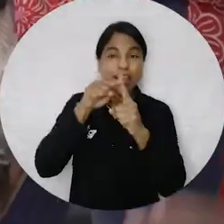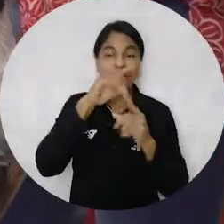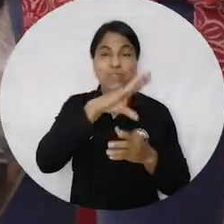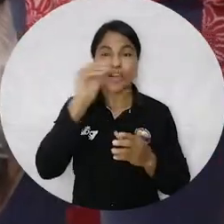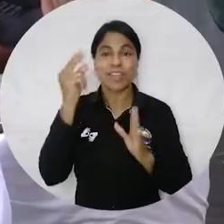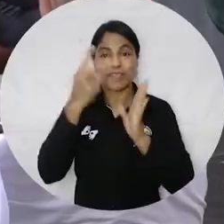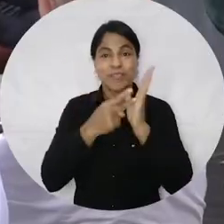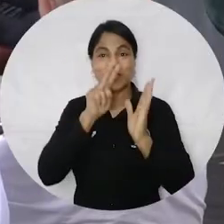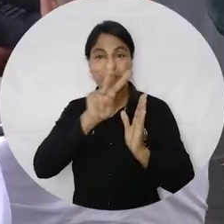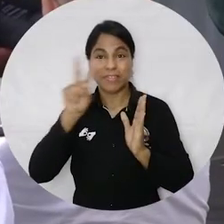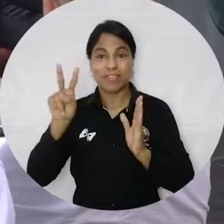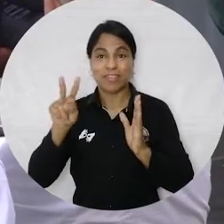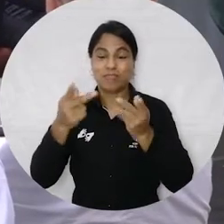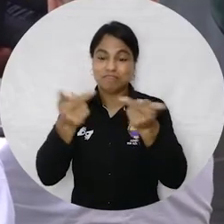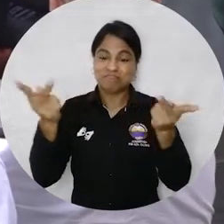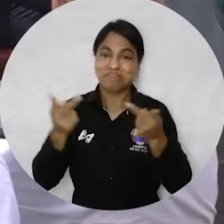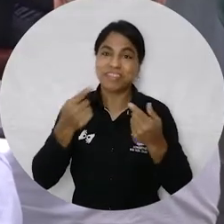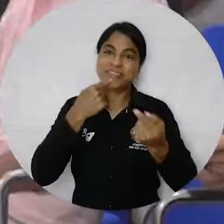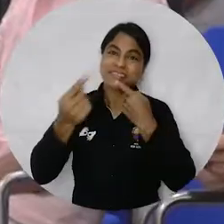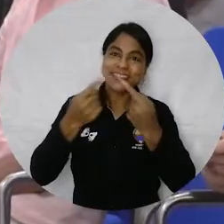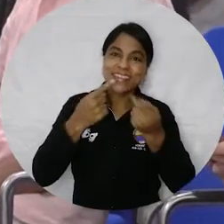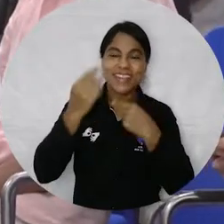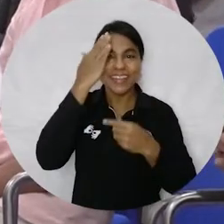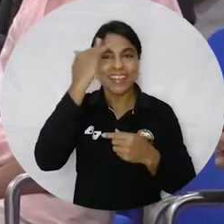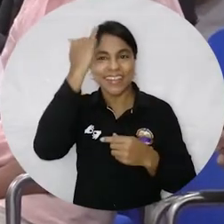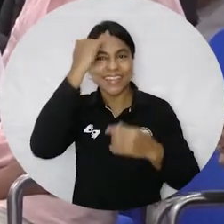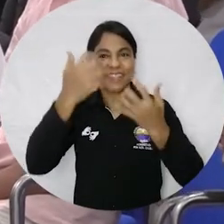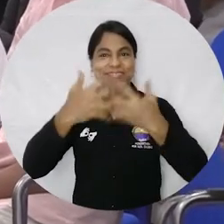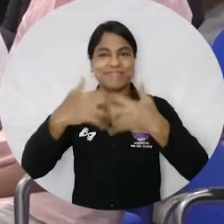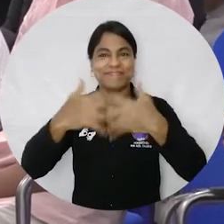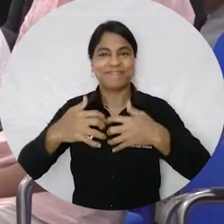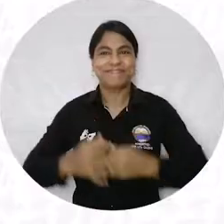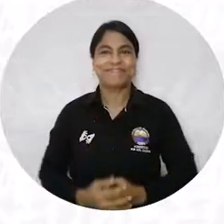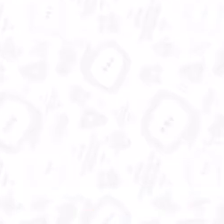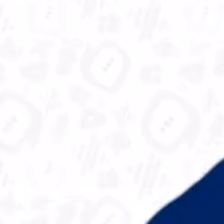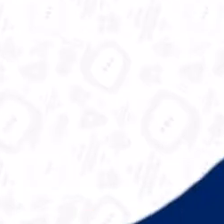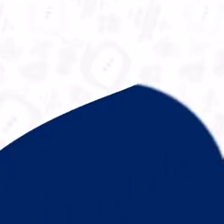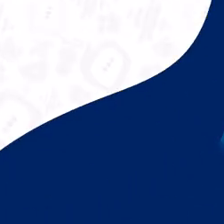Caribe 2022, un espacio de diálogo entre academia y empresa.